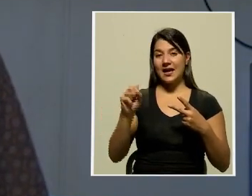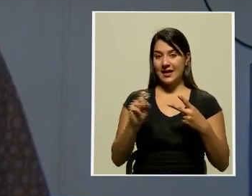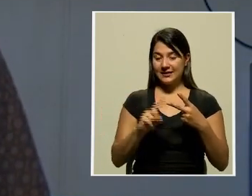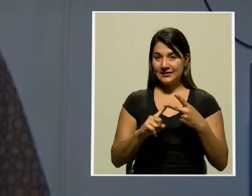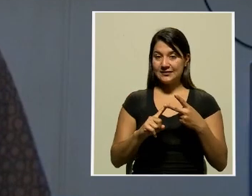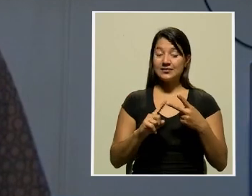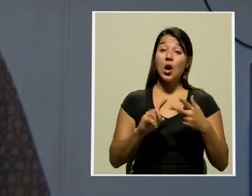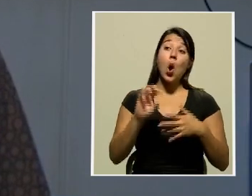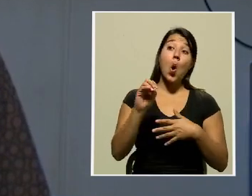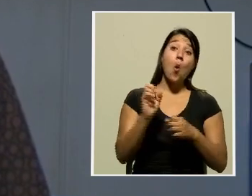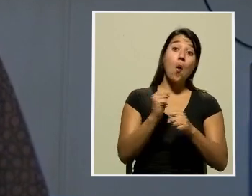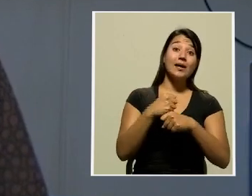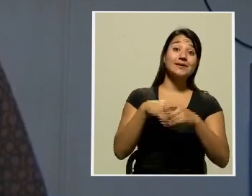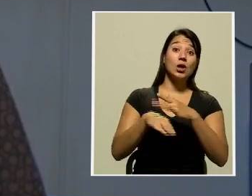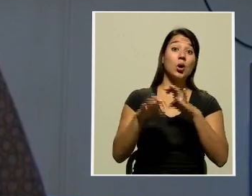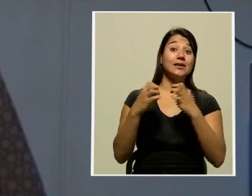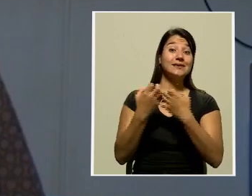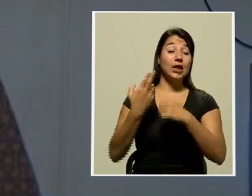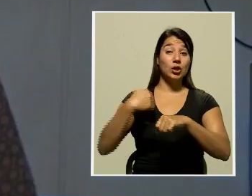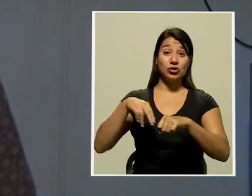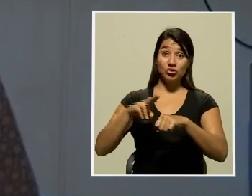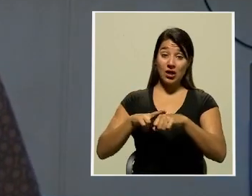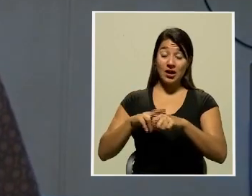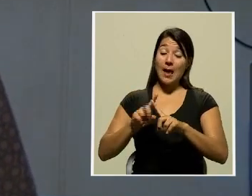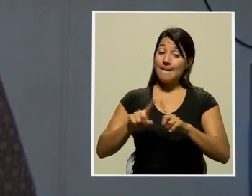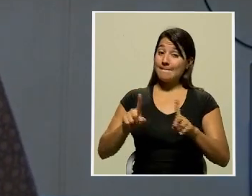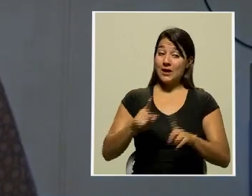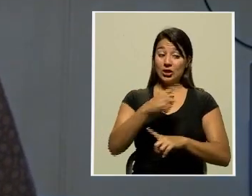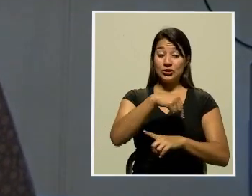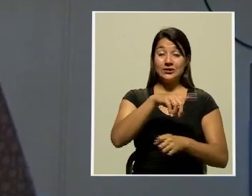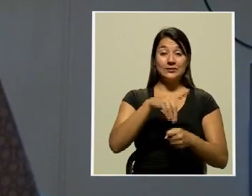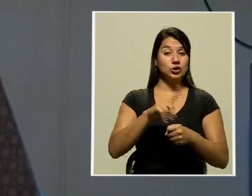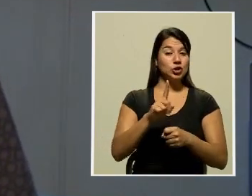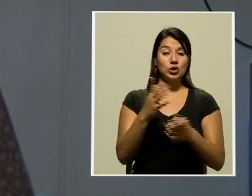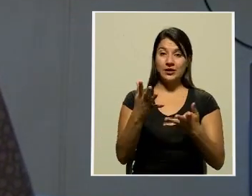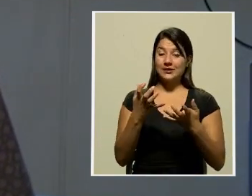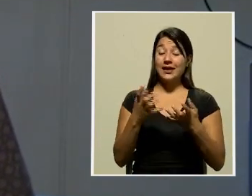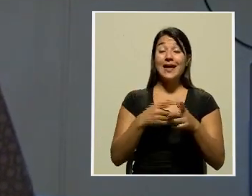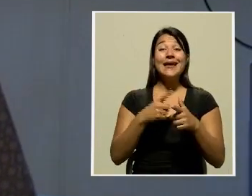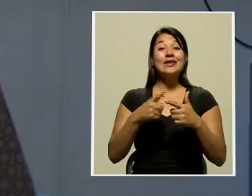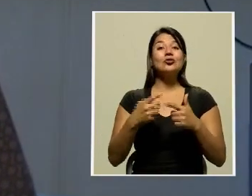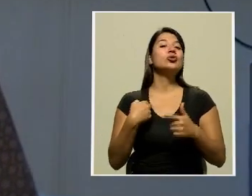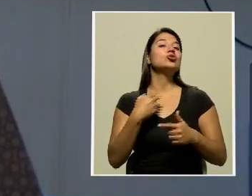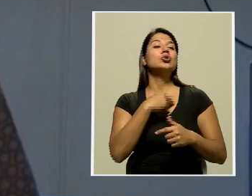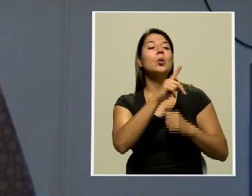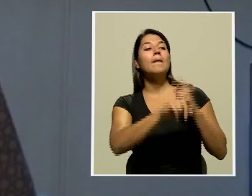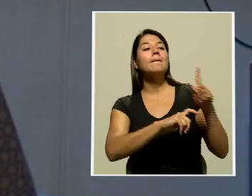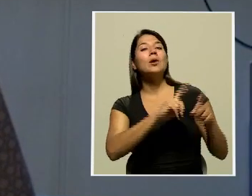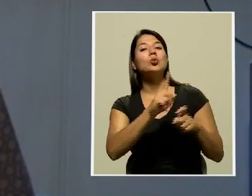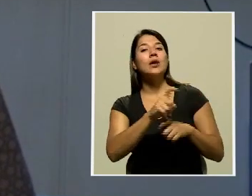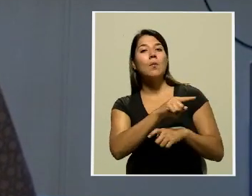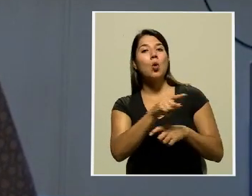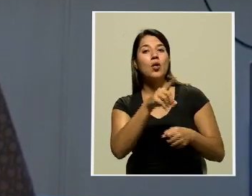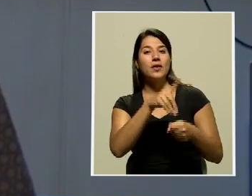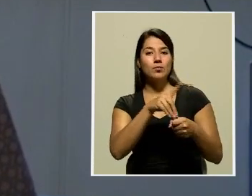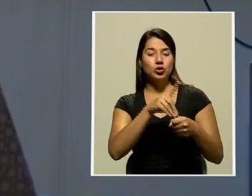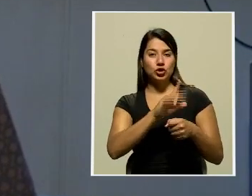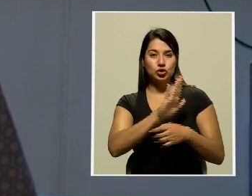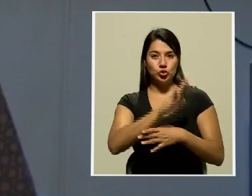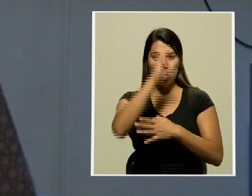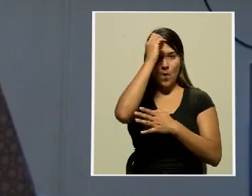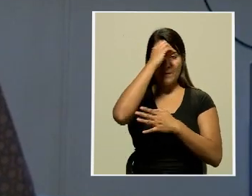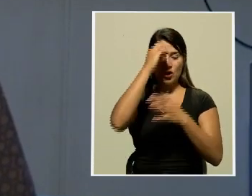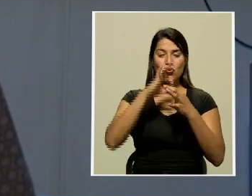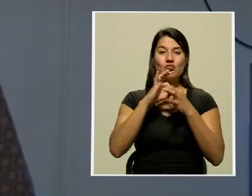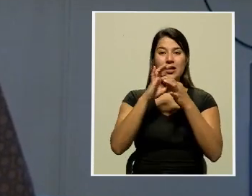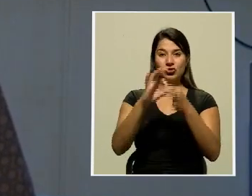en el Estadio Nacional. Pero, bueno, consultamos a algunos legisladores sobre cuál es la opinión de esta publicación que hizo el